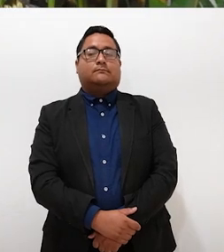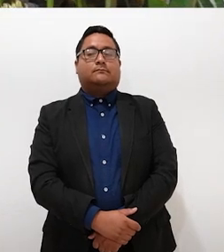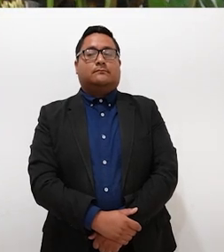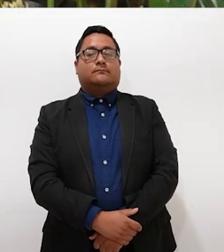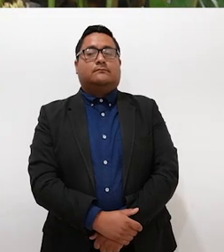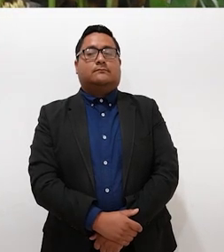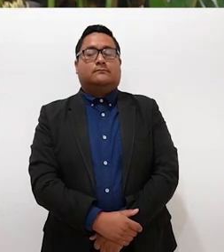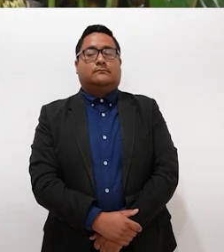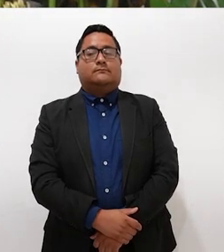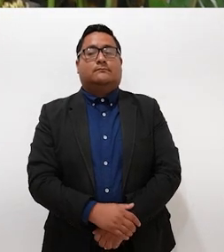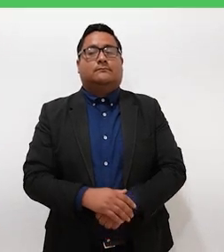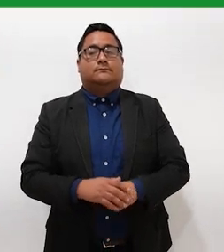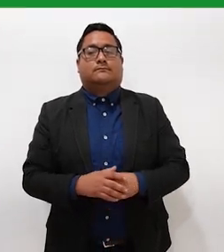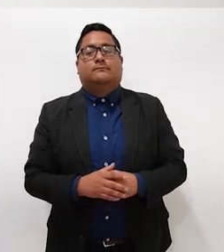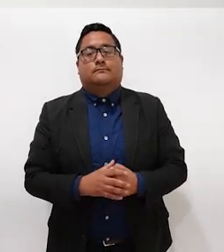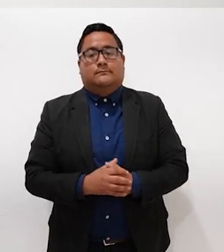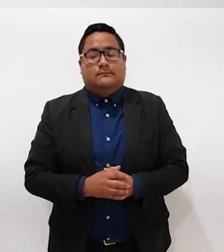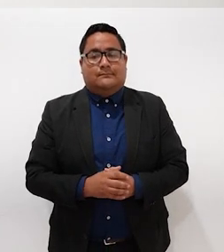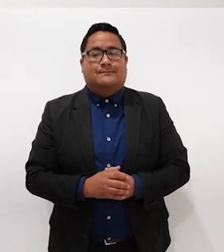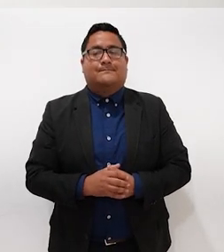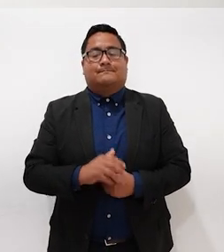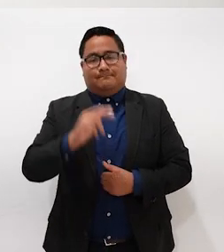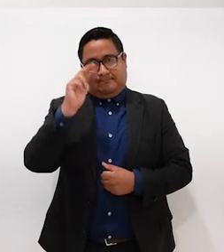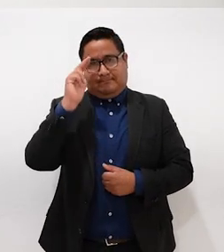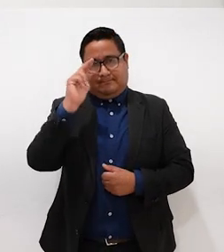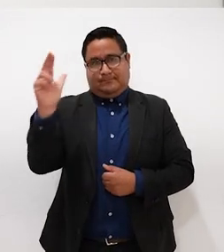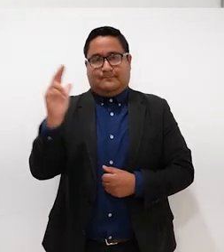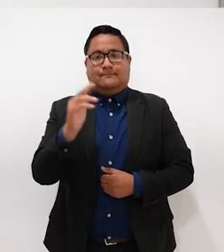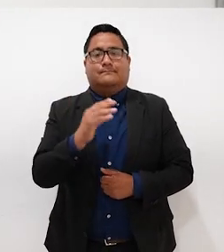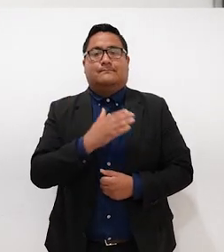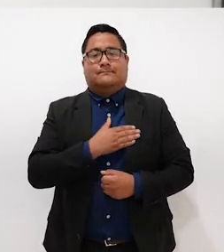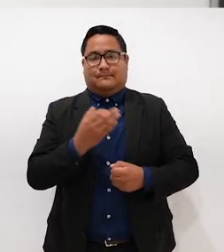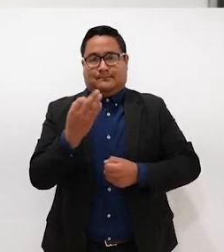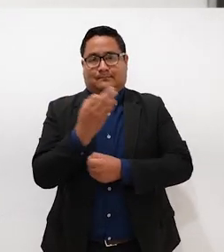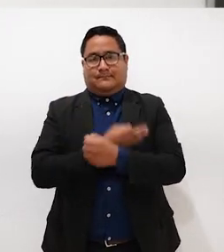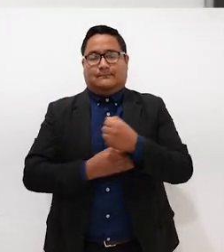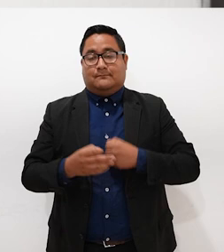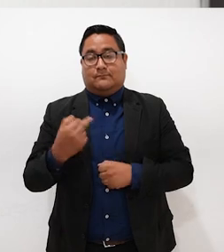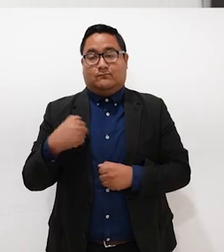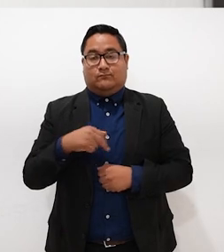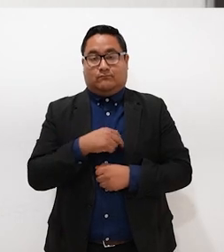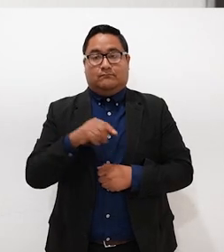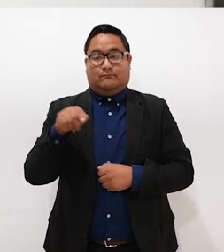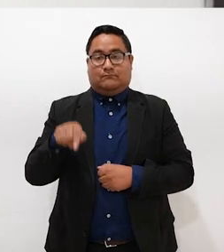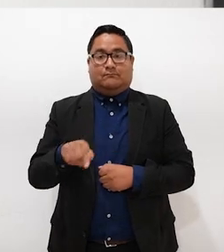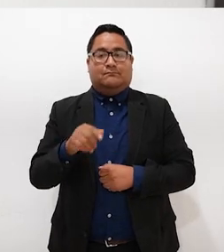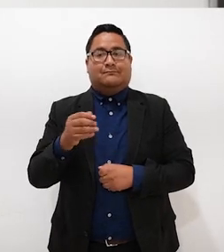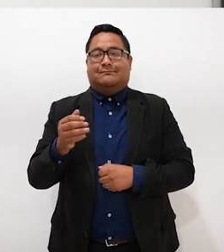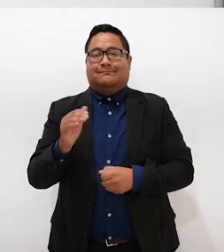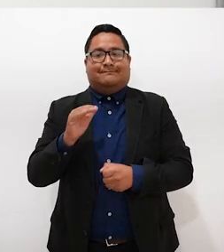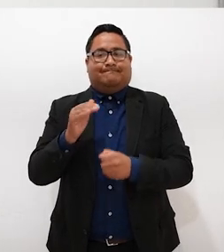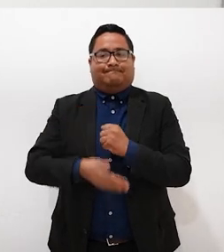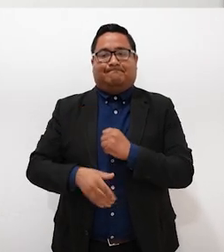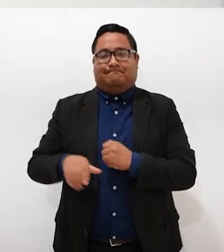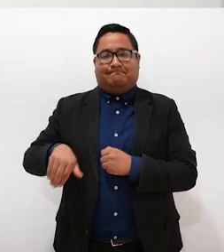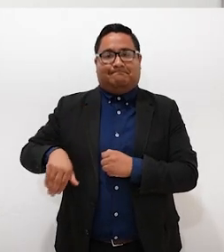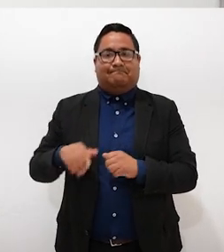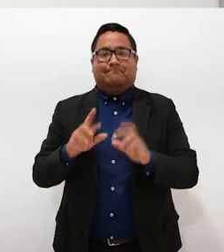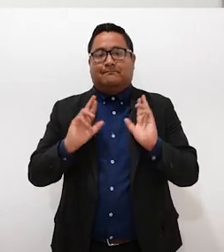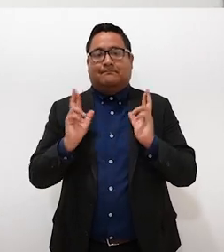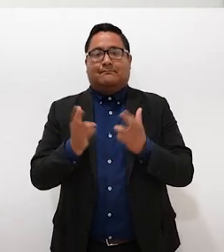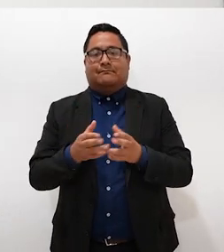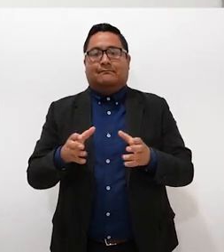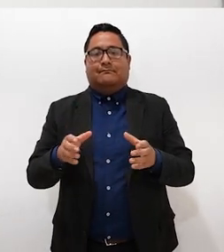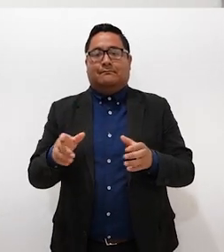Baja California Sur logre ser inclusivo. Gracias. Hola, pues buenas tardes. Nos encontramos terminando una reunión